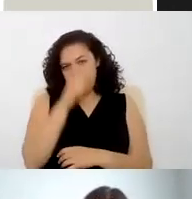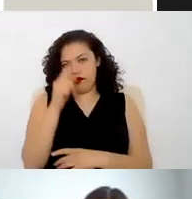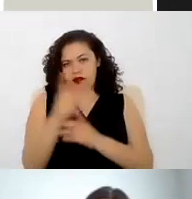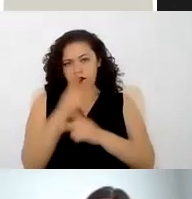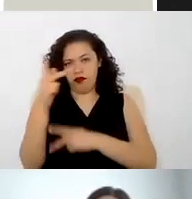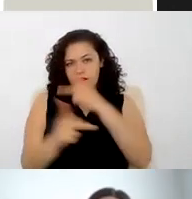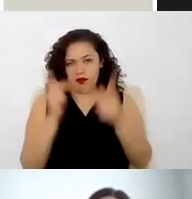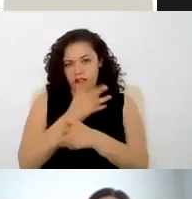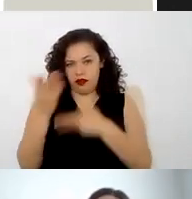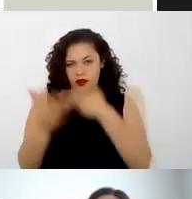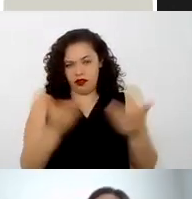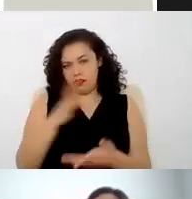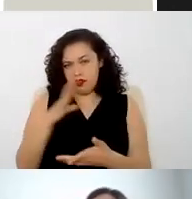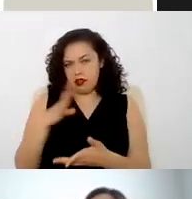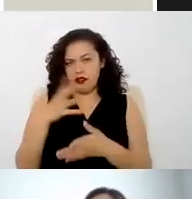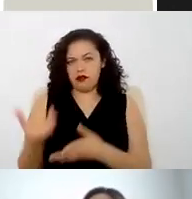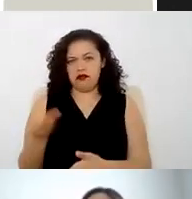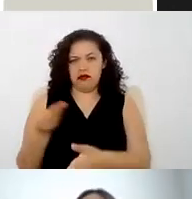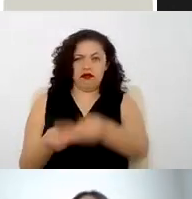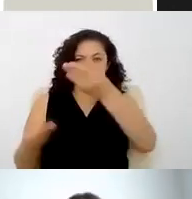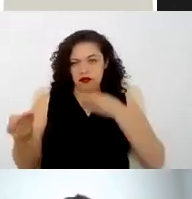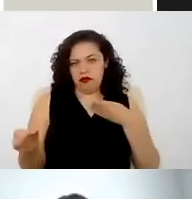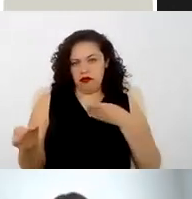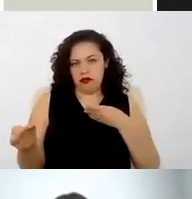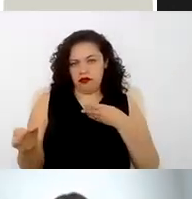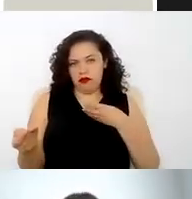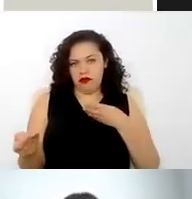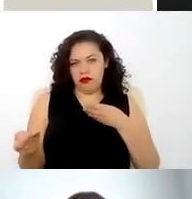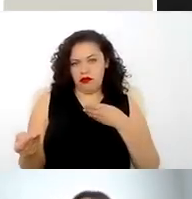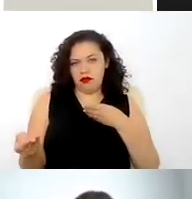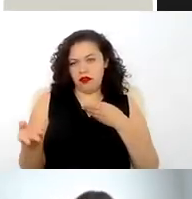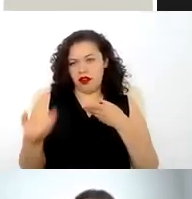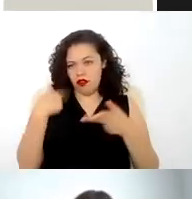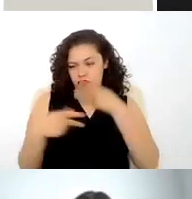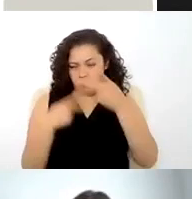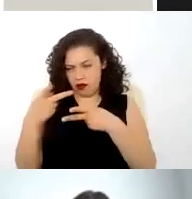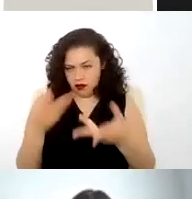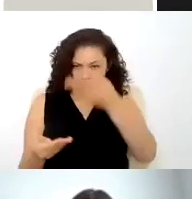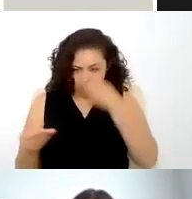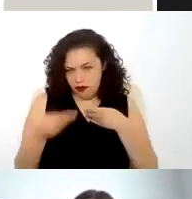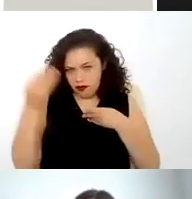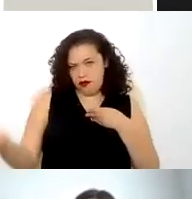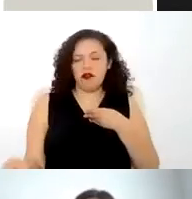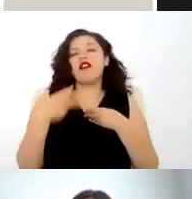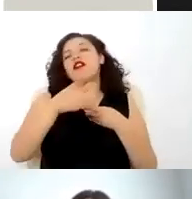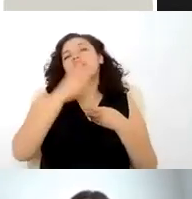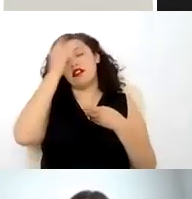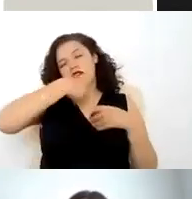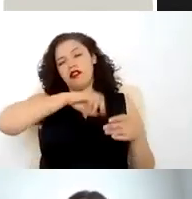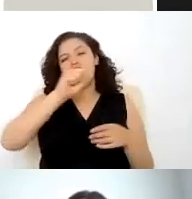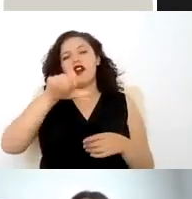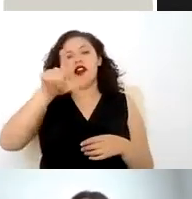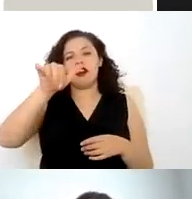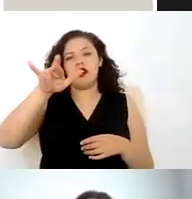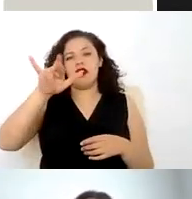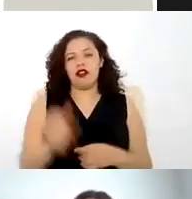servicio se recibe el pago de un salario es lo que conocemos como salario y en la prestación de servicios